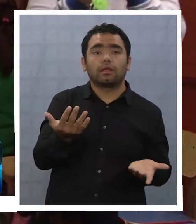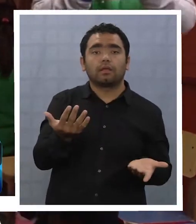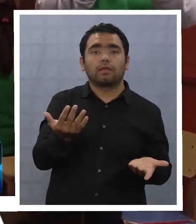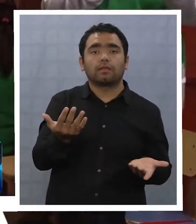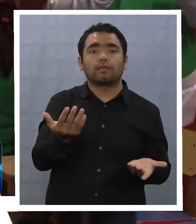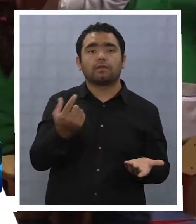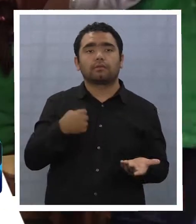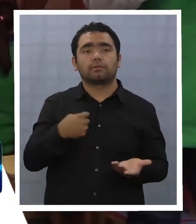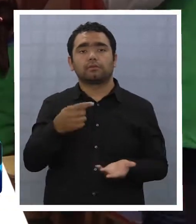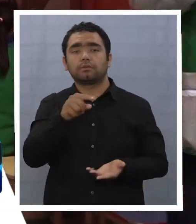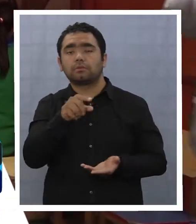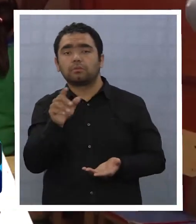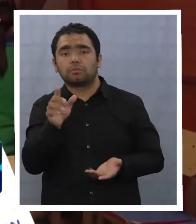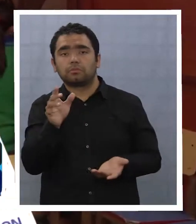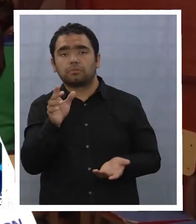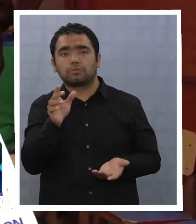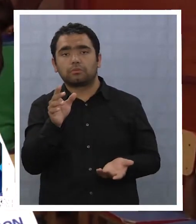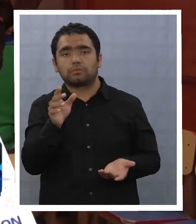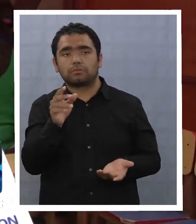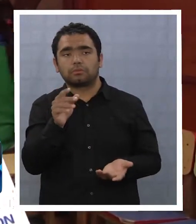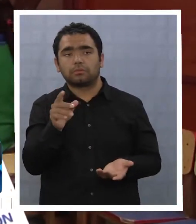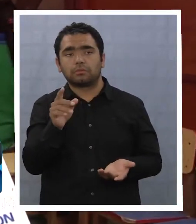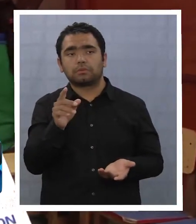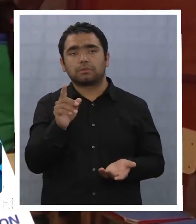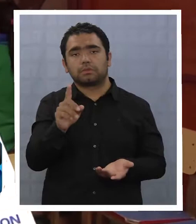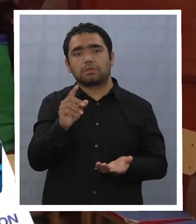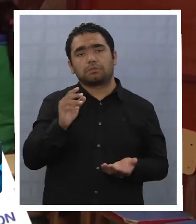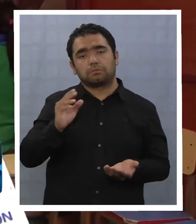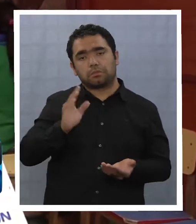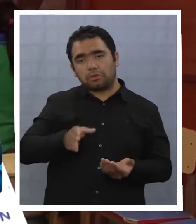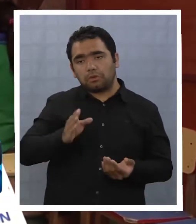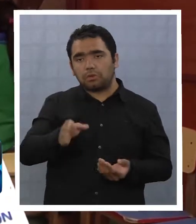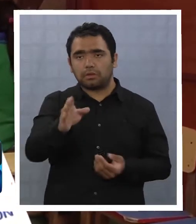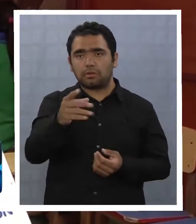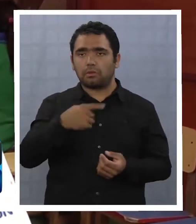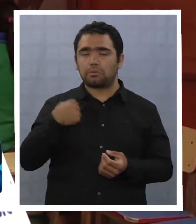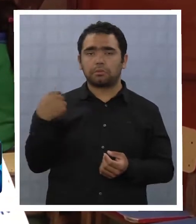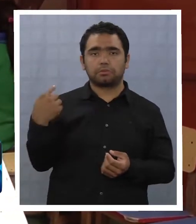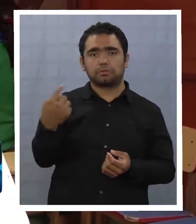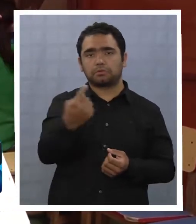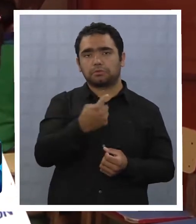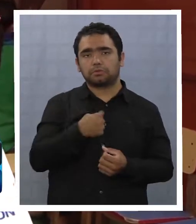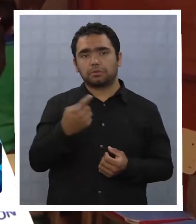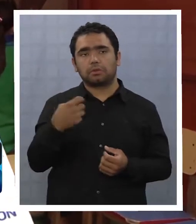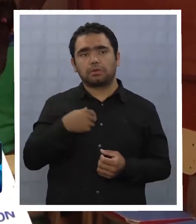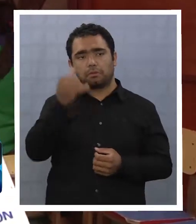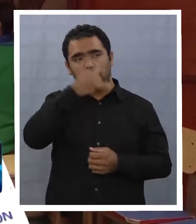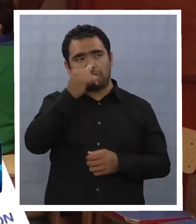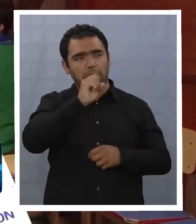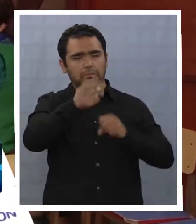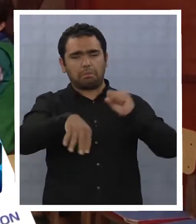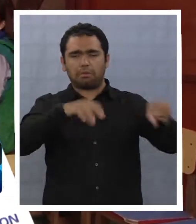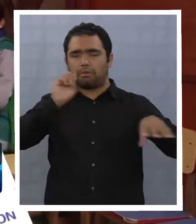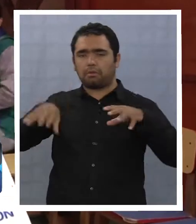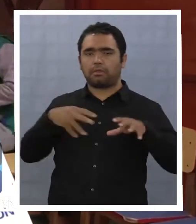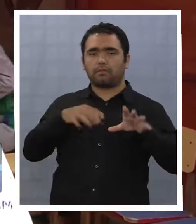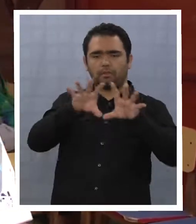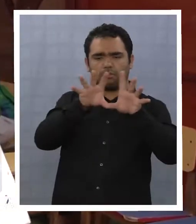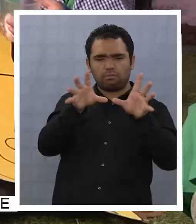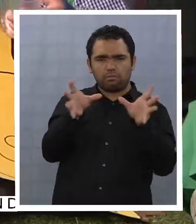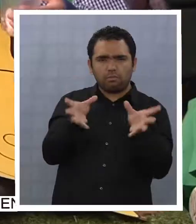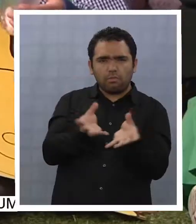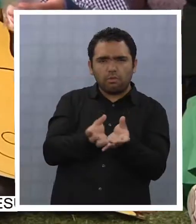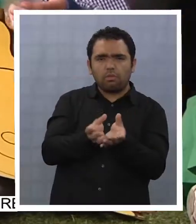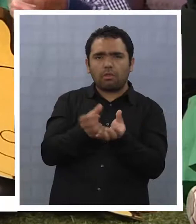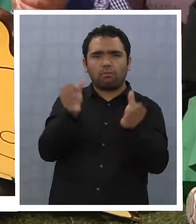si continuamos el planeta Tierra, el planeta Tierra se